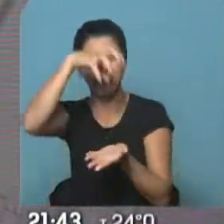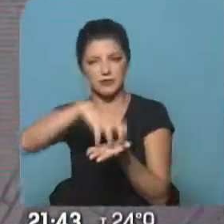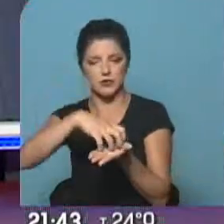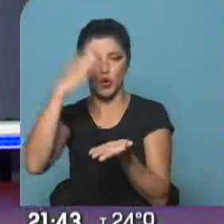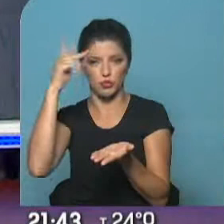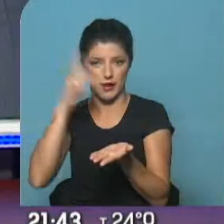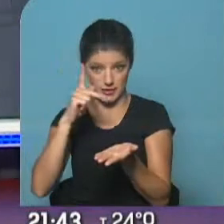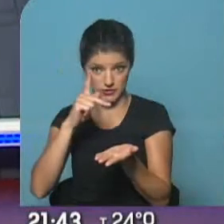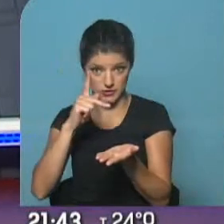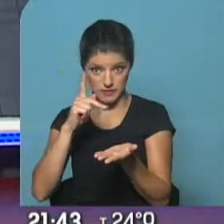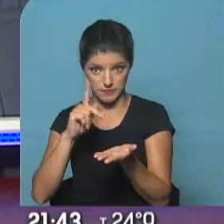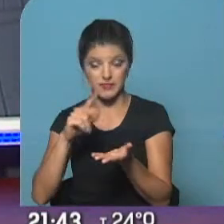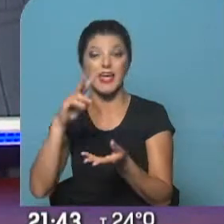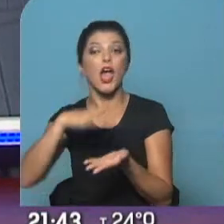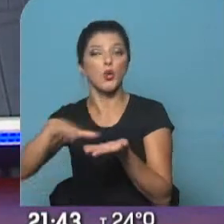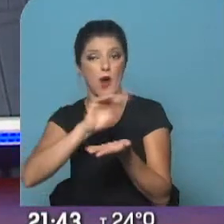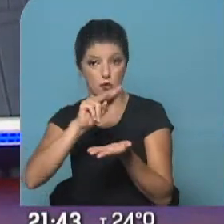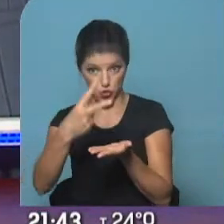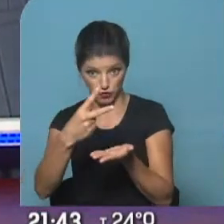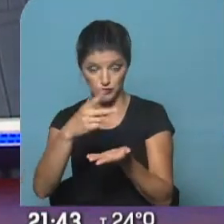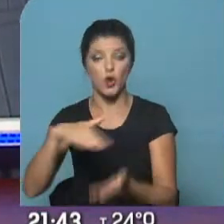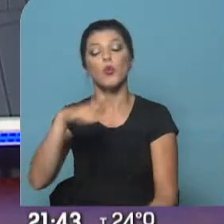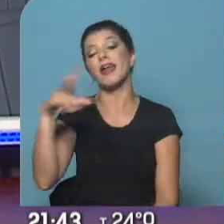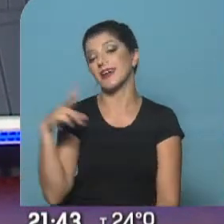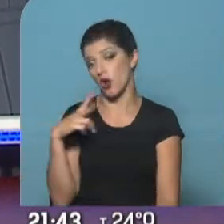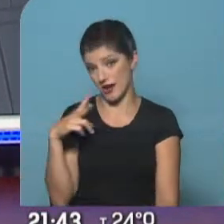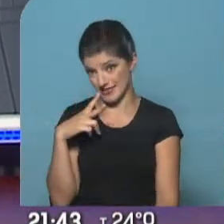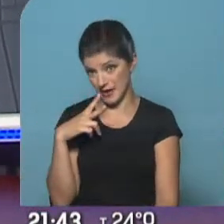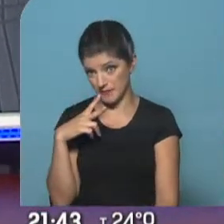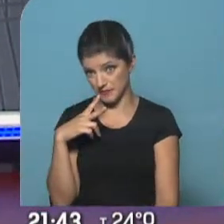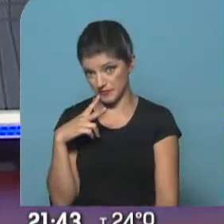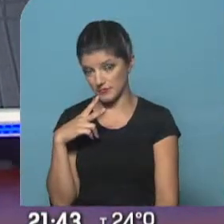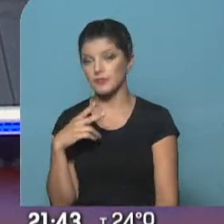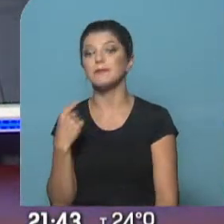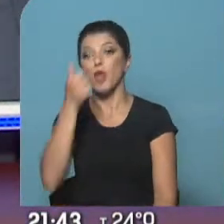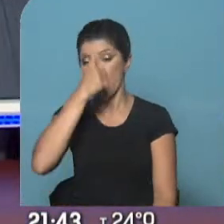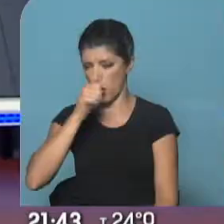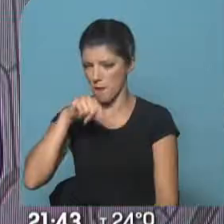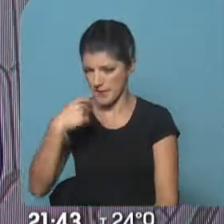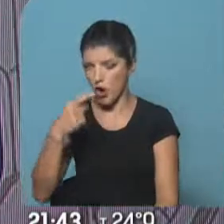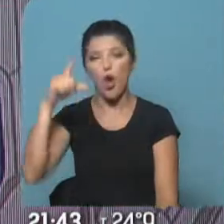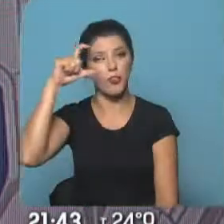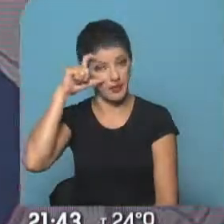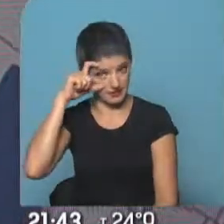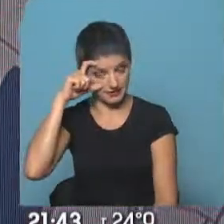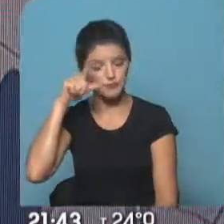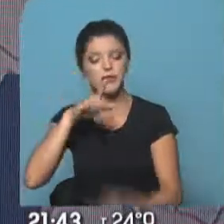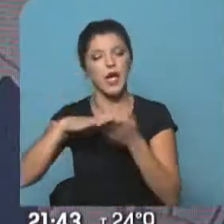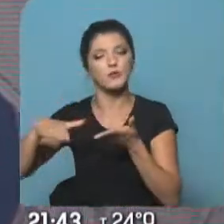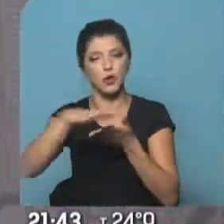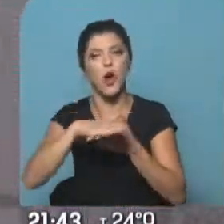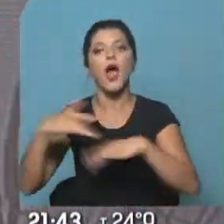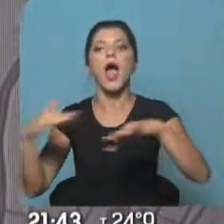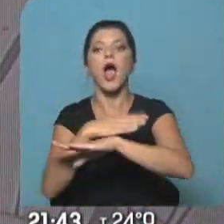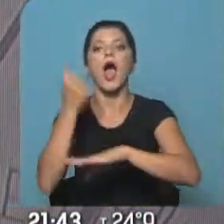del microcentro. La zona 2 es Recoleta. Básicamente allí el problema va a estar durante el domingo. El domingo 10 la zona restringida Figueroa